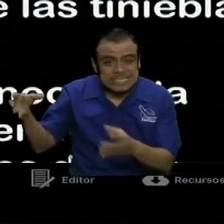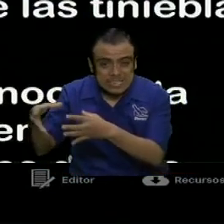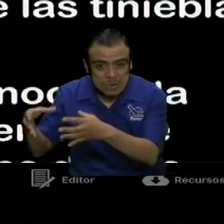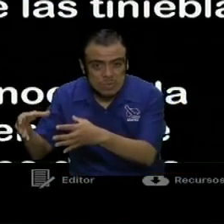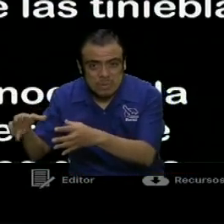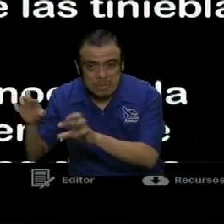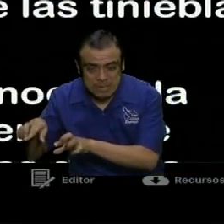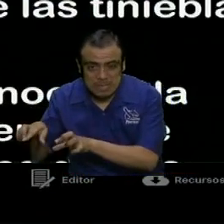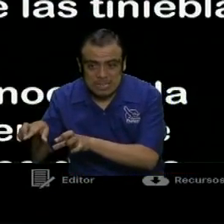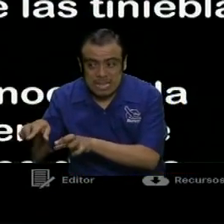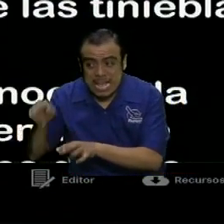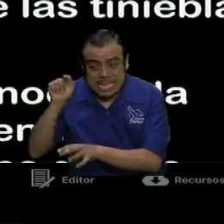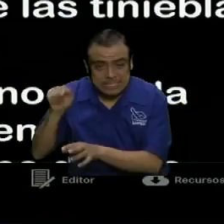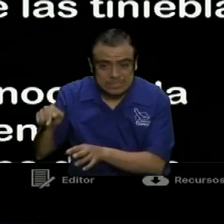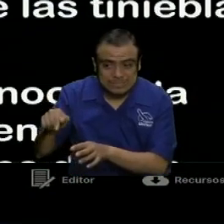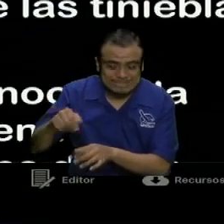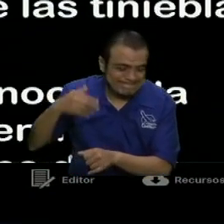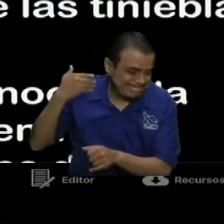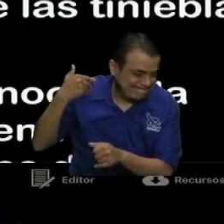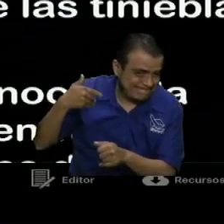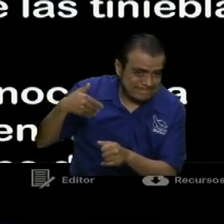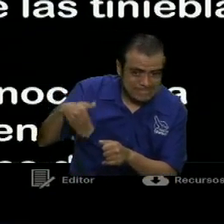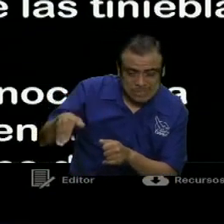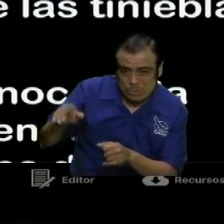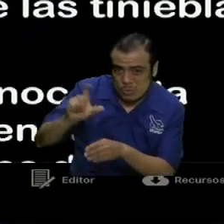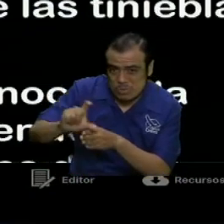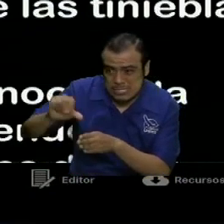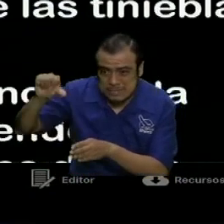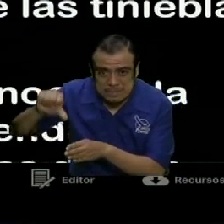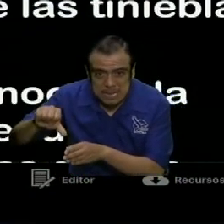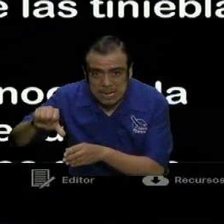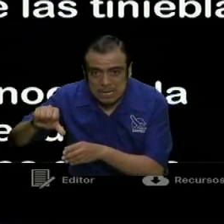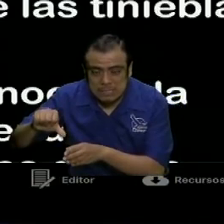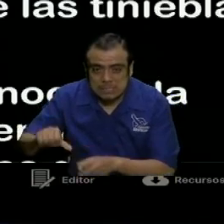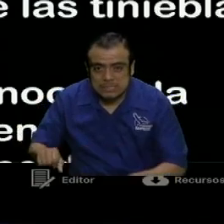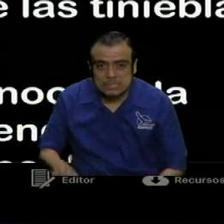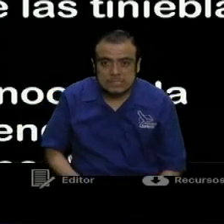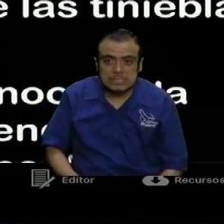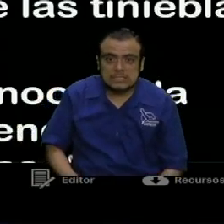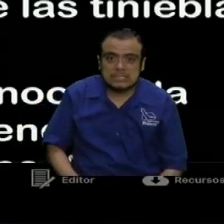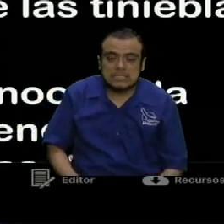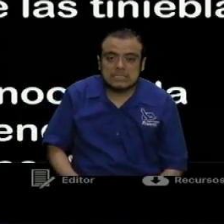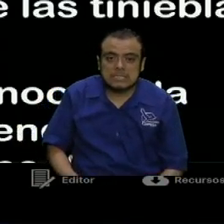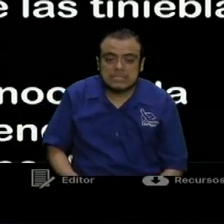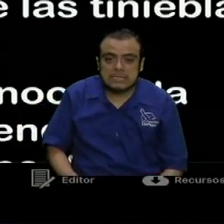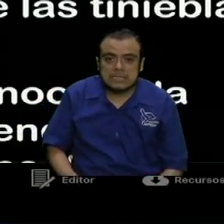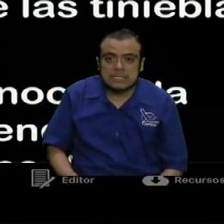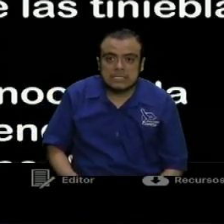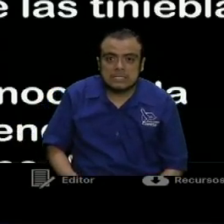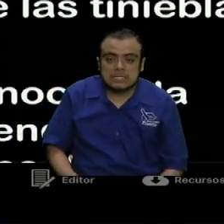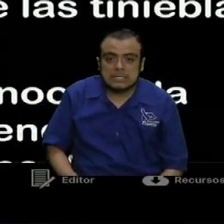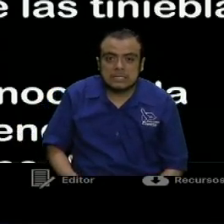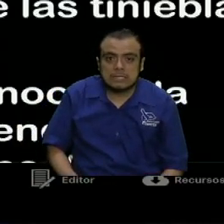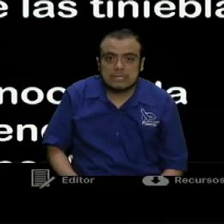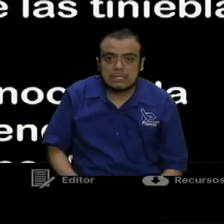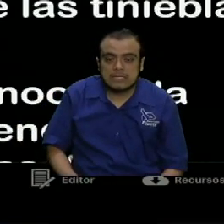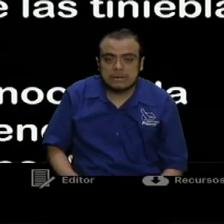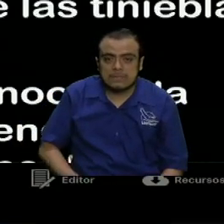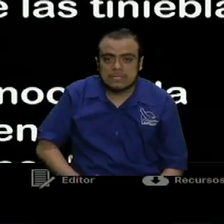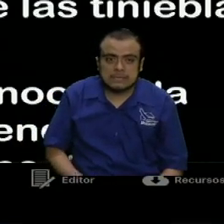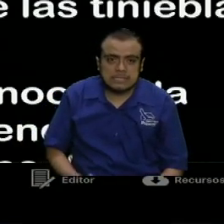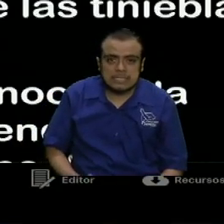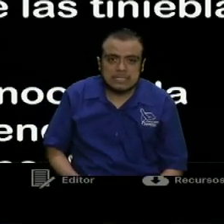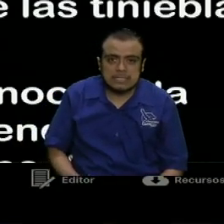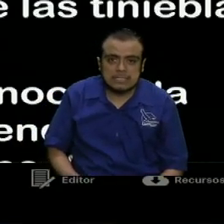Estos son escollos ocultos, trampas. Uno, escollos ocultos, trampas.